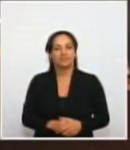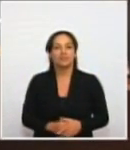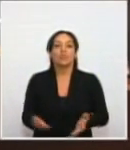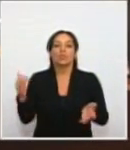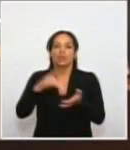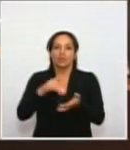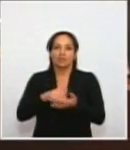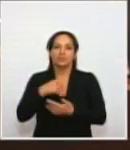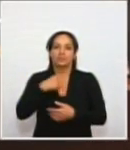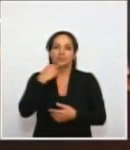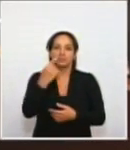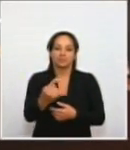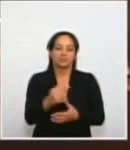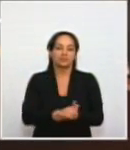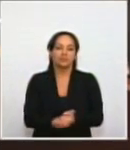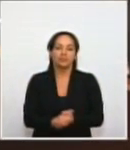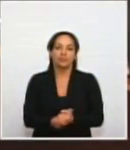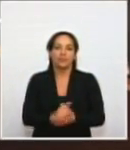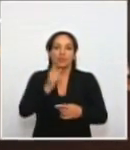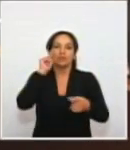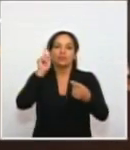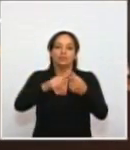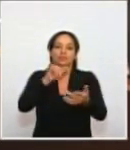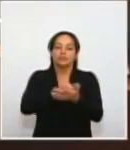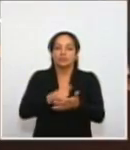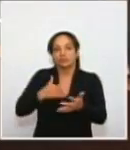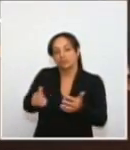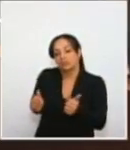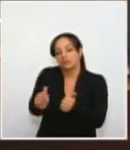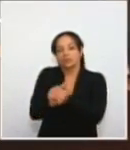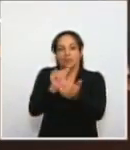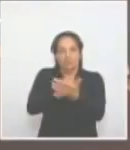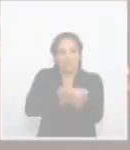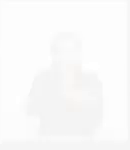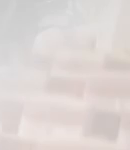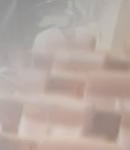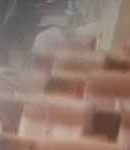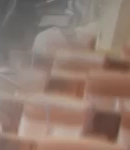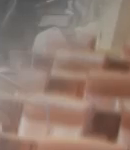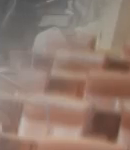Vuelvo y le digo, reiterando el propósito de acompañar el proyecto.